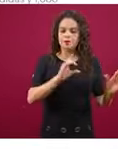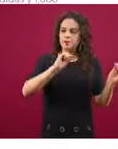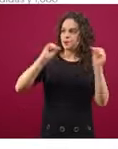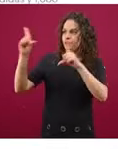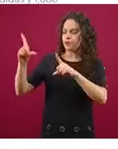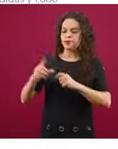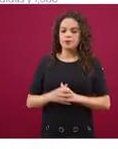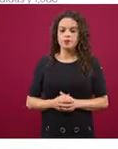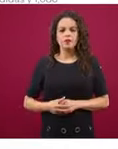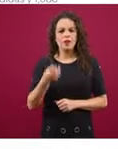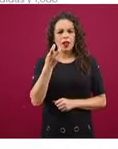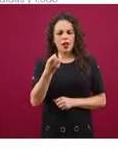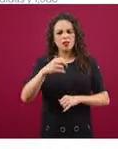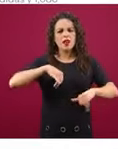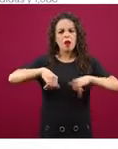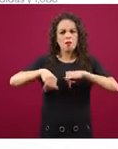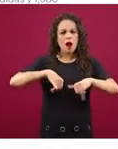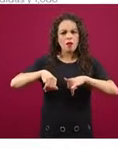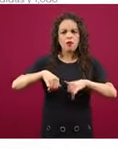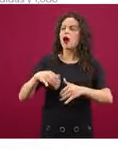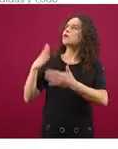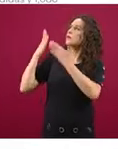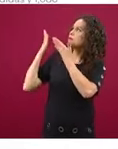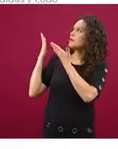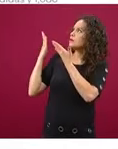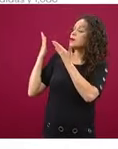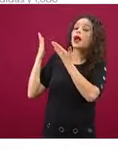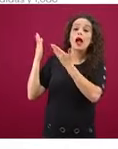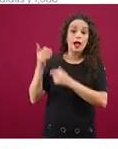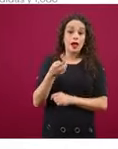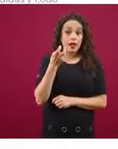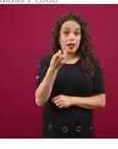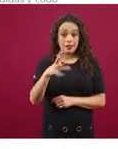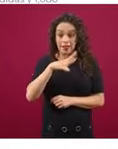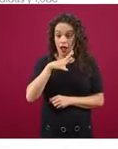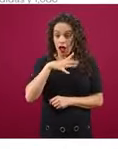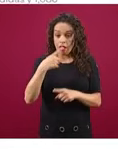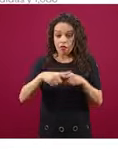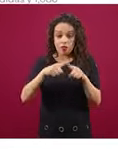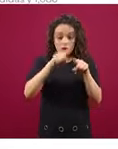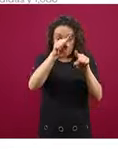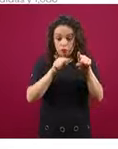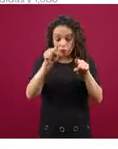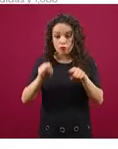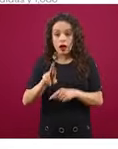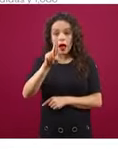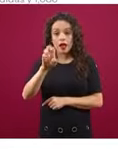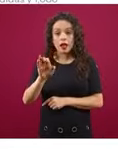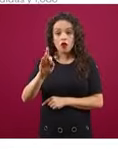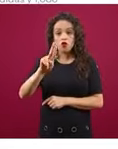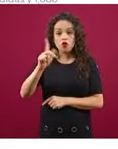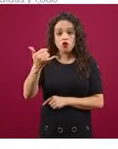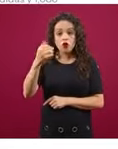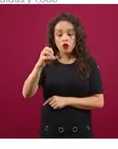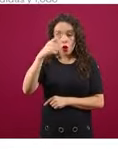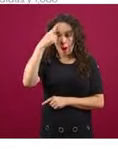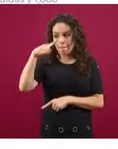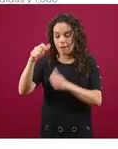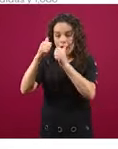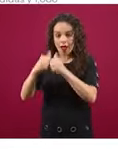Aquí está un mapa con todos los refugios que estamos apoyando. Hasta ahorita 85